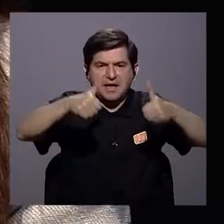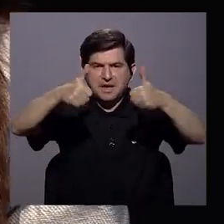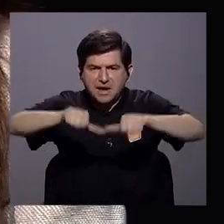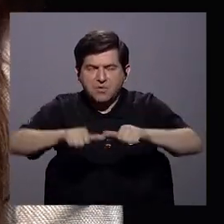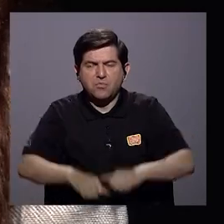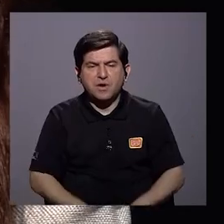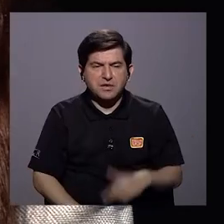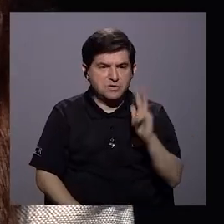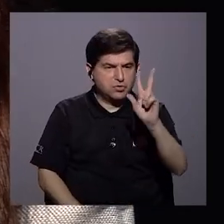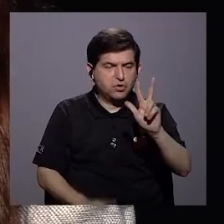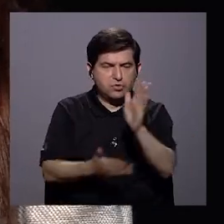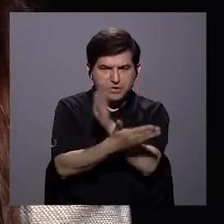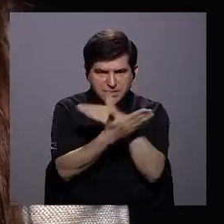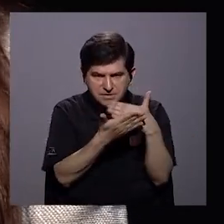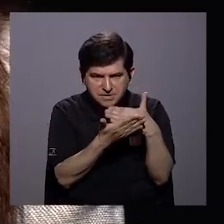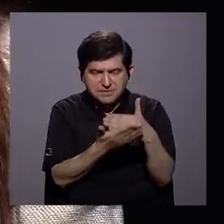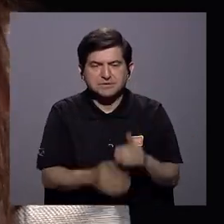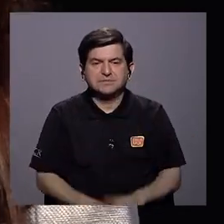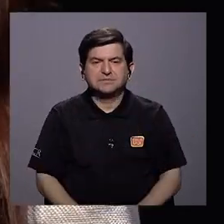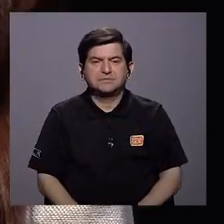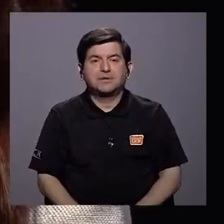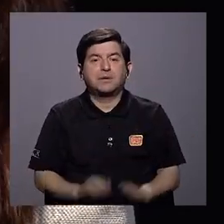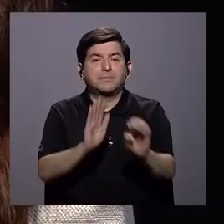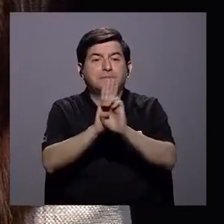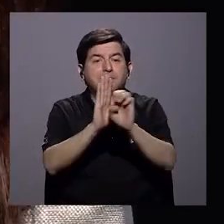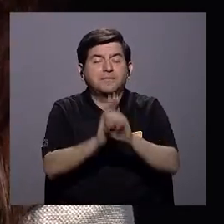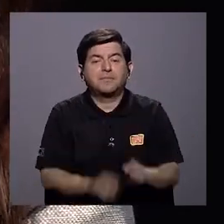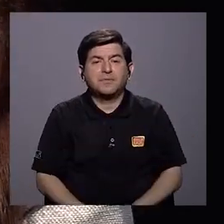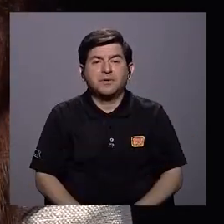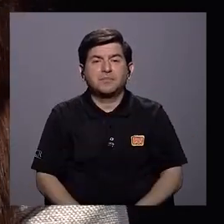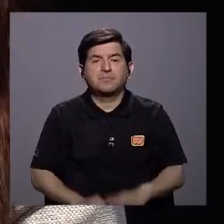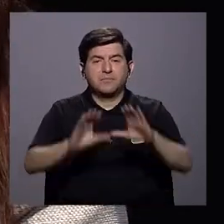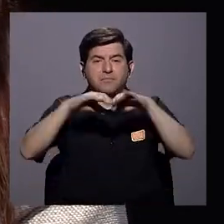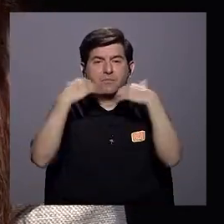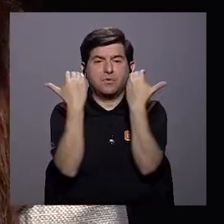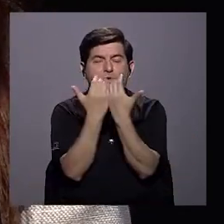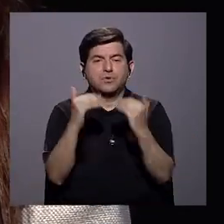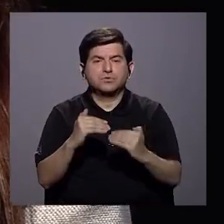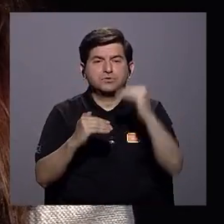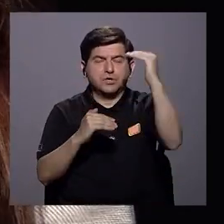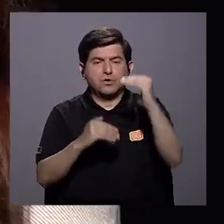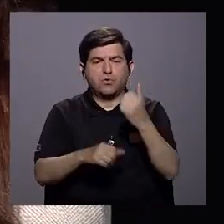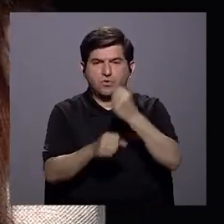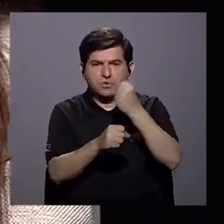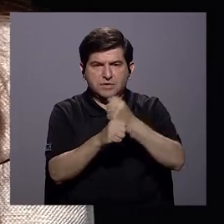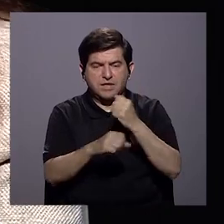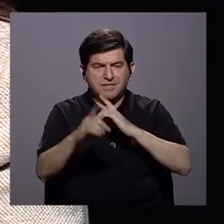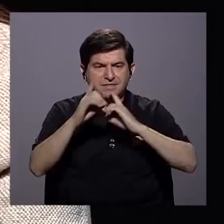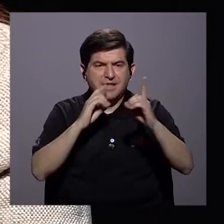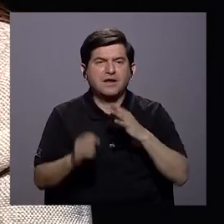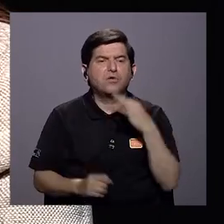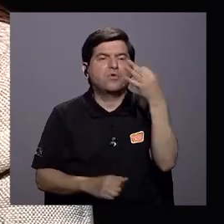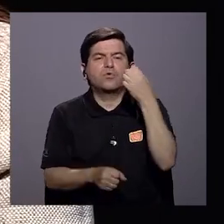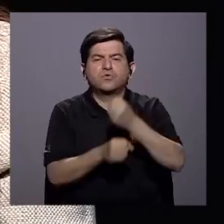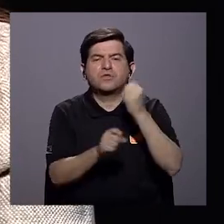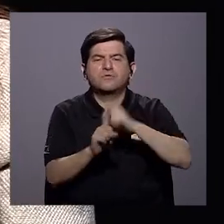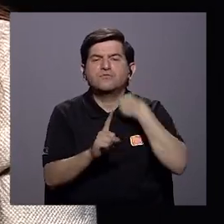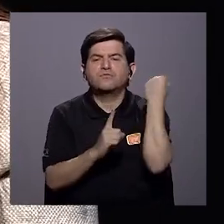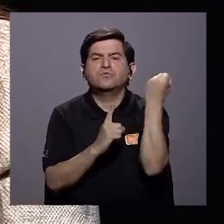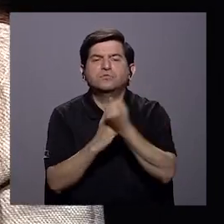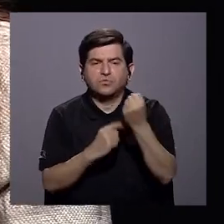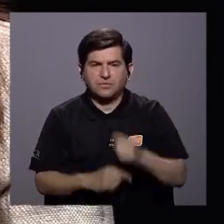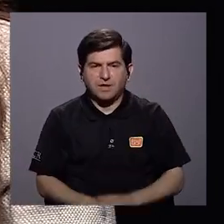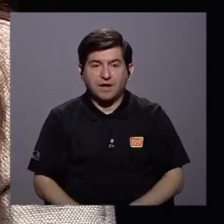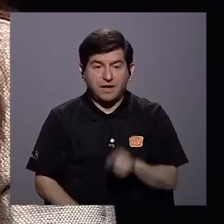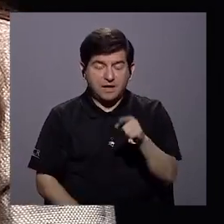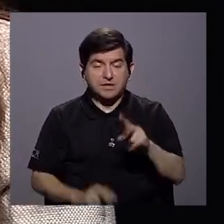hemos generado tripartitamente. Estamos propiciando, por ejemplo, en el Consejo Superior de Trabajo un diálogo sobre el futuro del trabajo. Este es